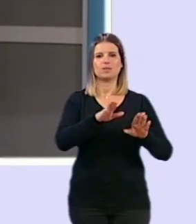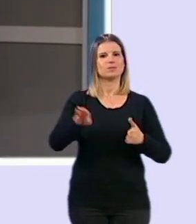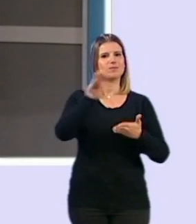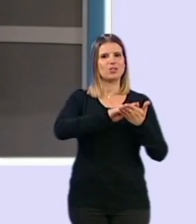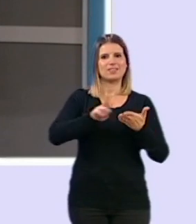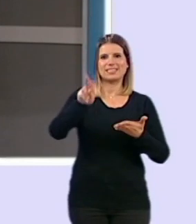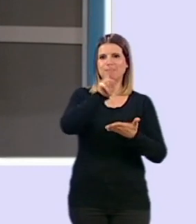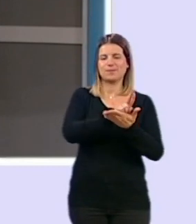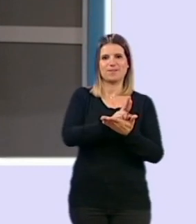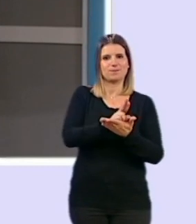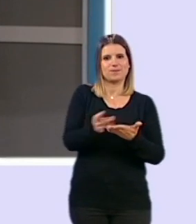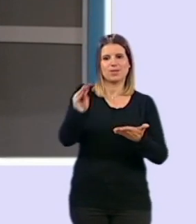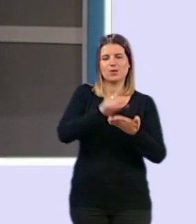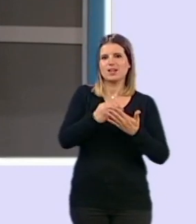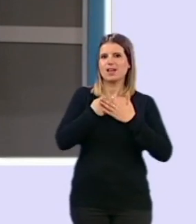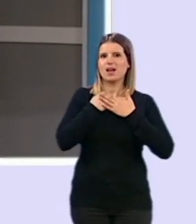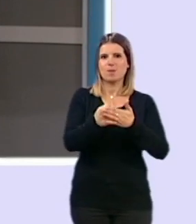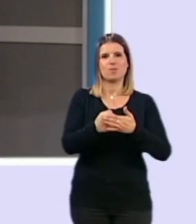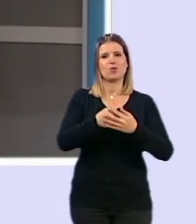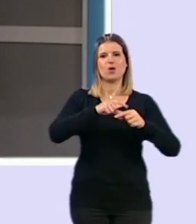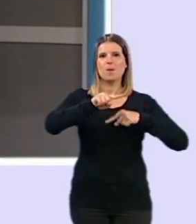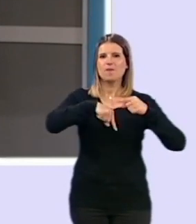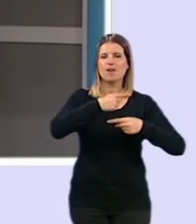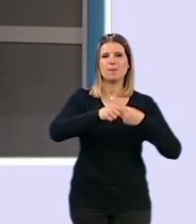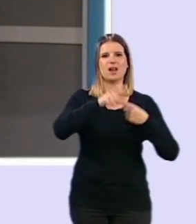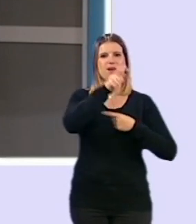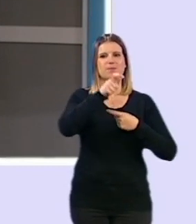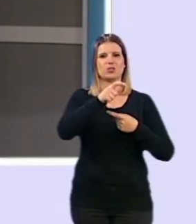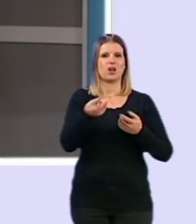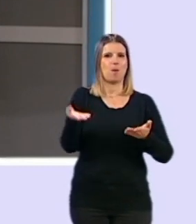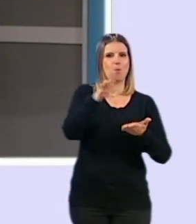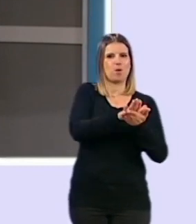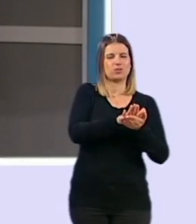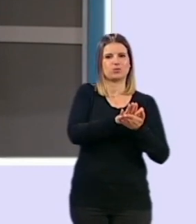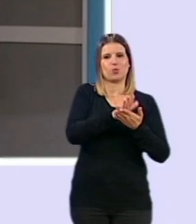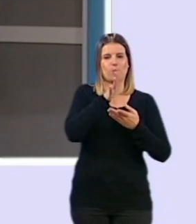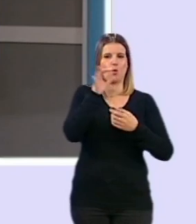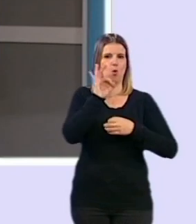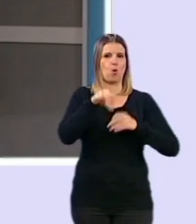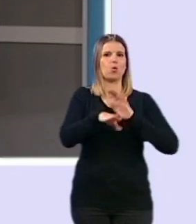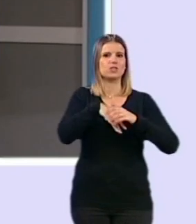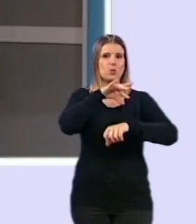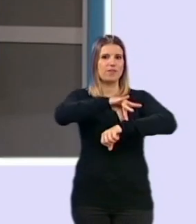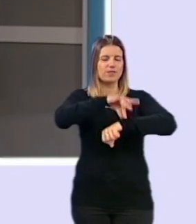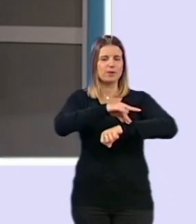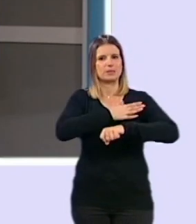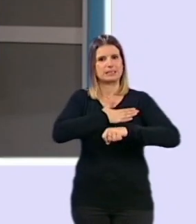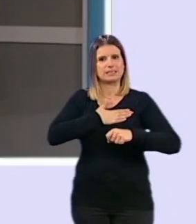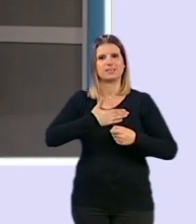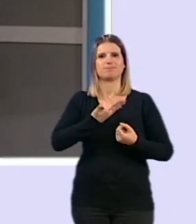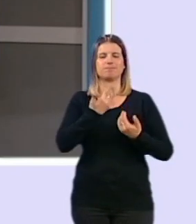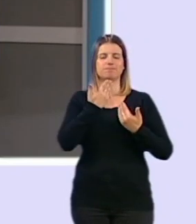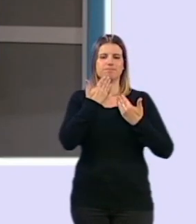reiterar nuevamente mi apoyo a todos los familiares de personas que han fallecido, familiares que están enfermos. Agradecer